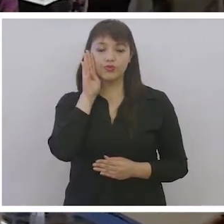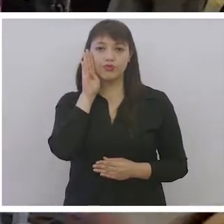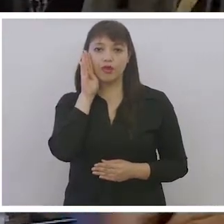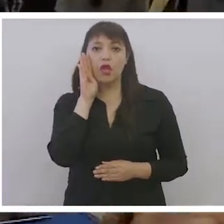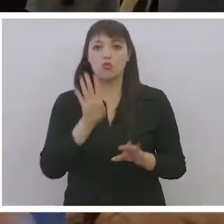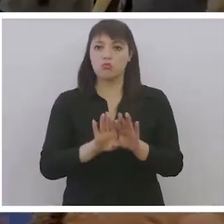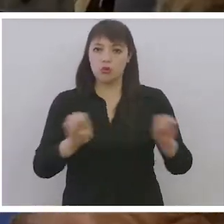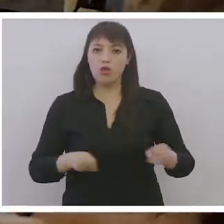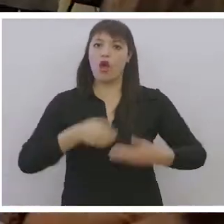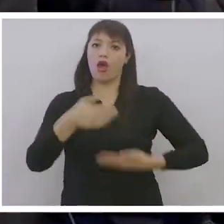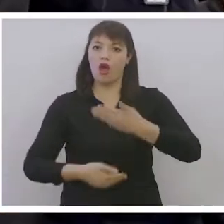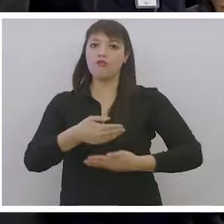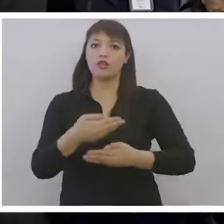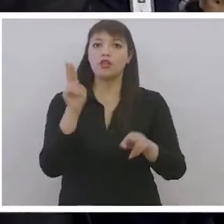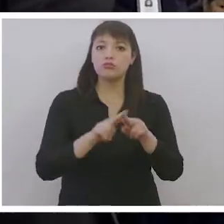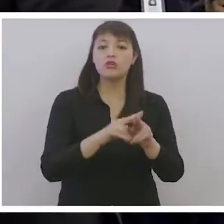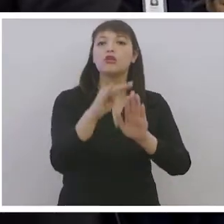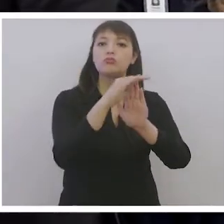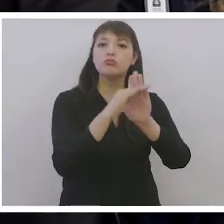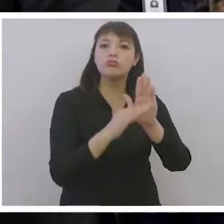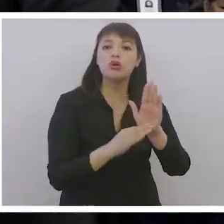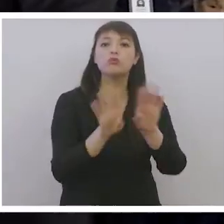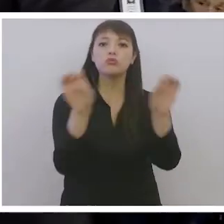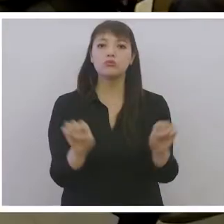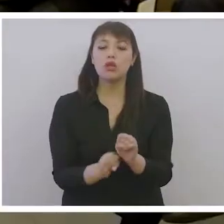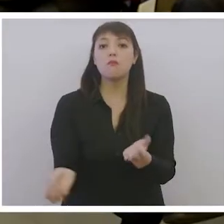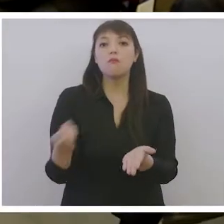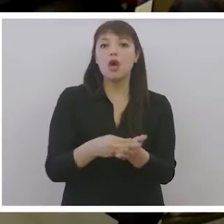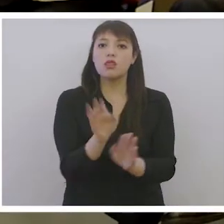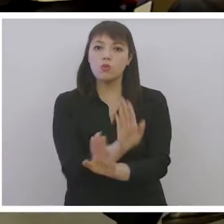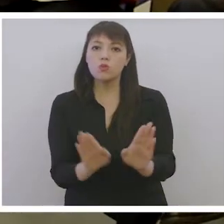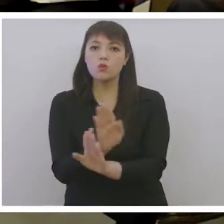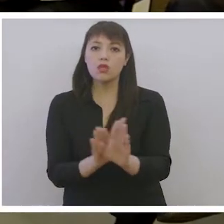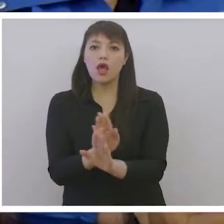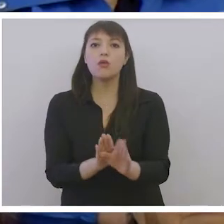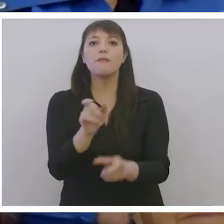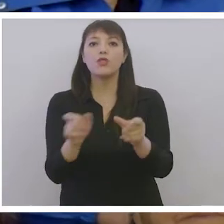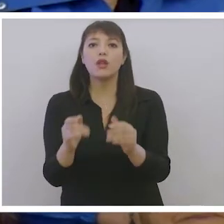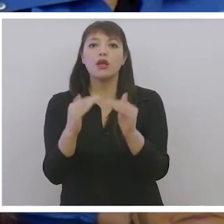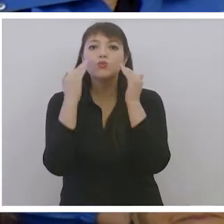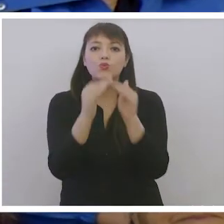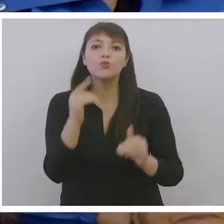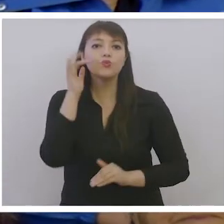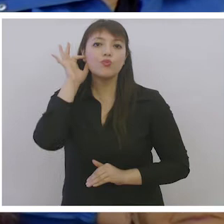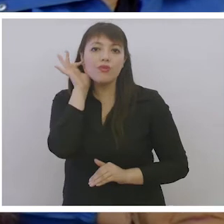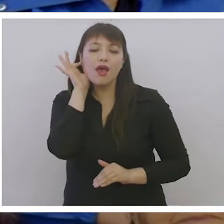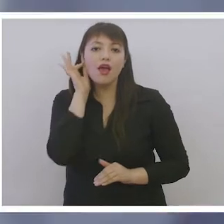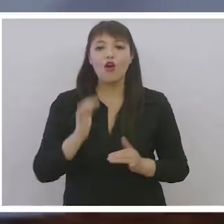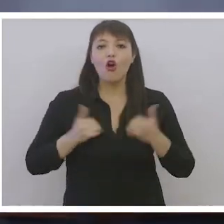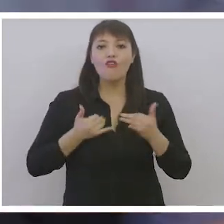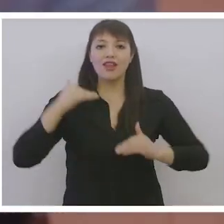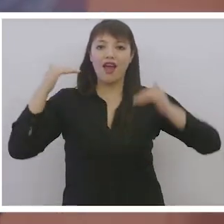comprometió avanzar en el diseño e implementación de un Sistema Nacional de Cuidados para apoyar a niños, niñas, jóvenes, adultos y personas